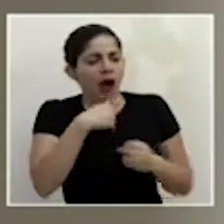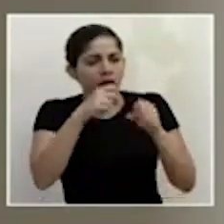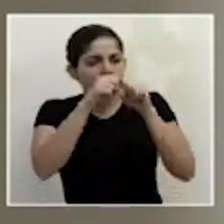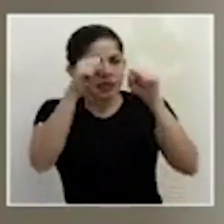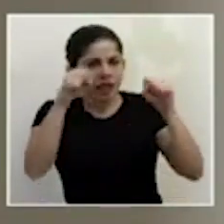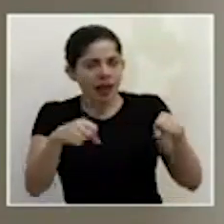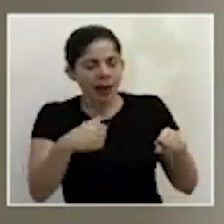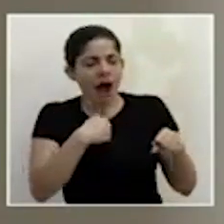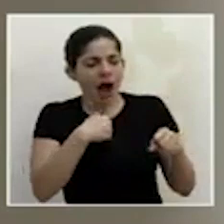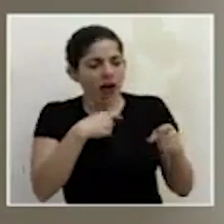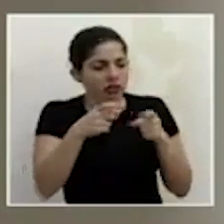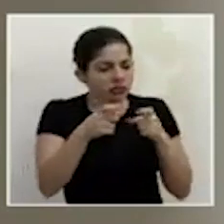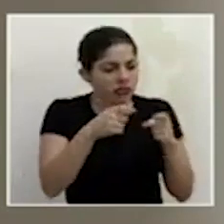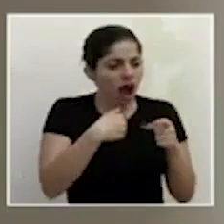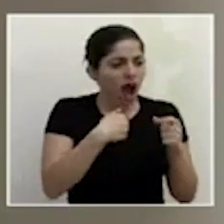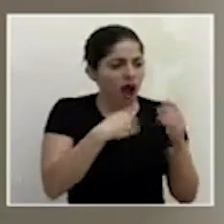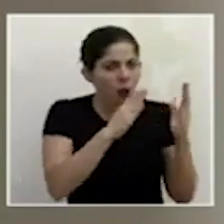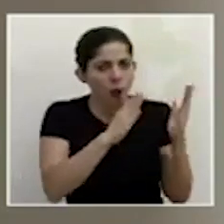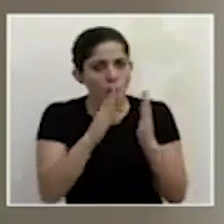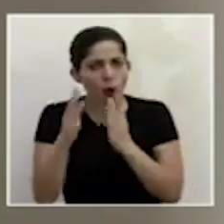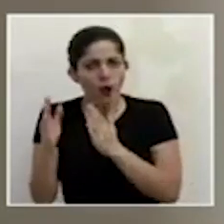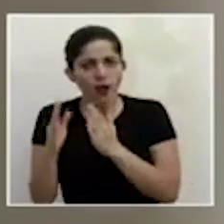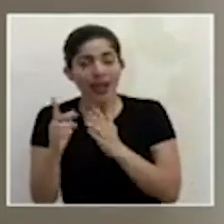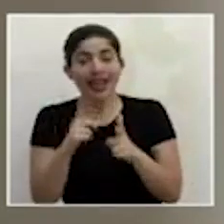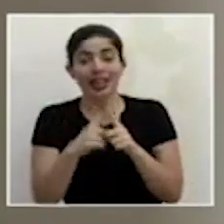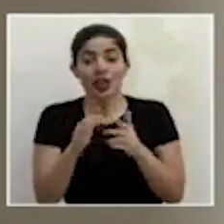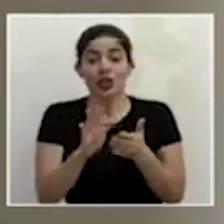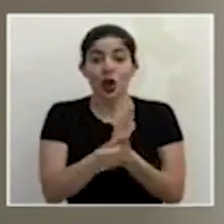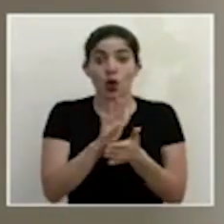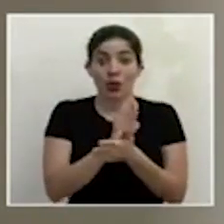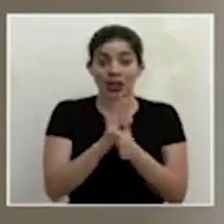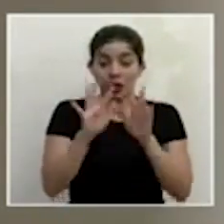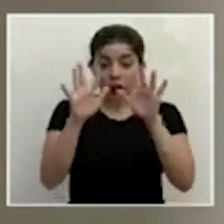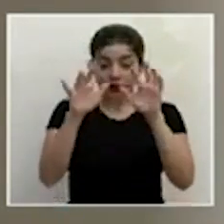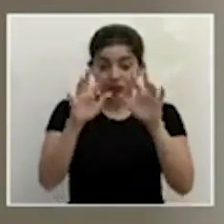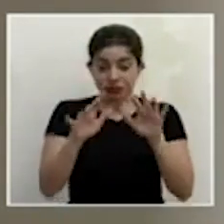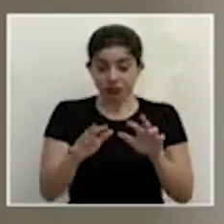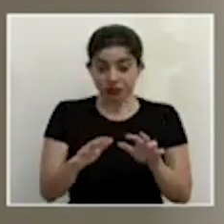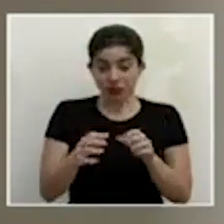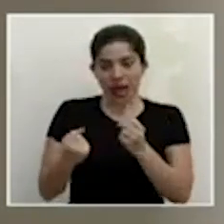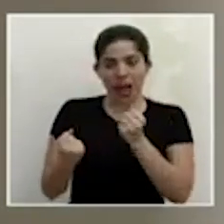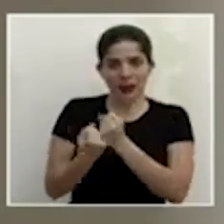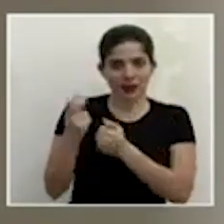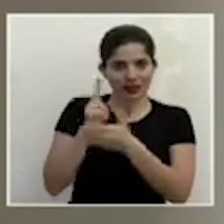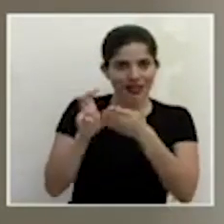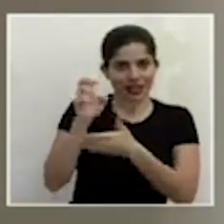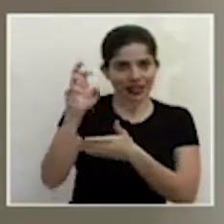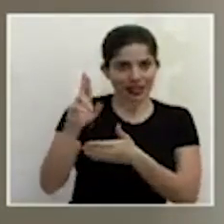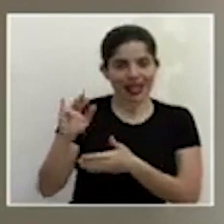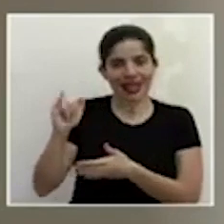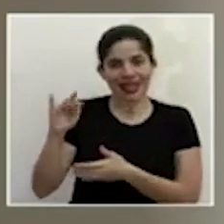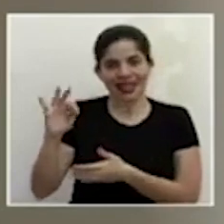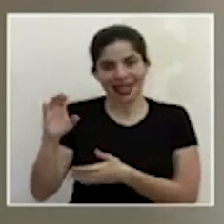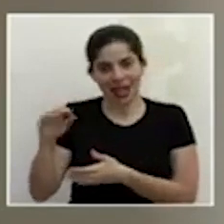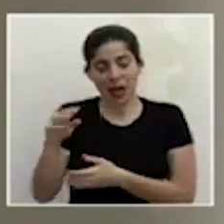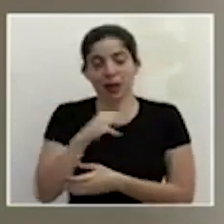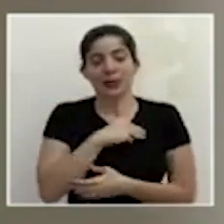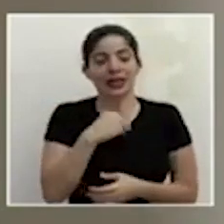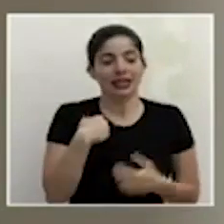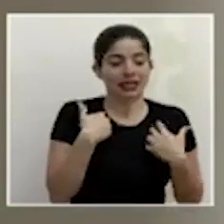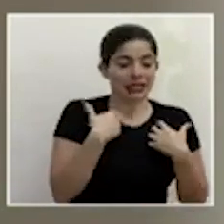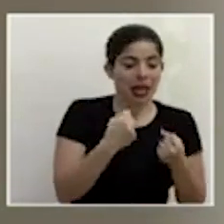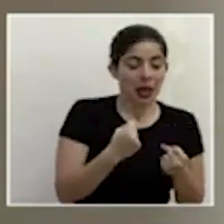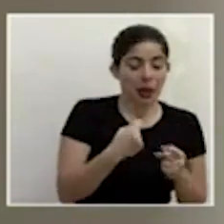controlada y ordenada entonces el documento que se preparó con la colaboración de la universidad de costa rica con el ministerio de salud y